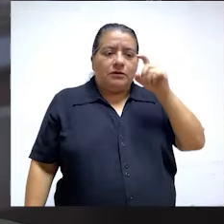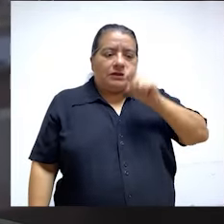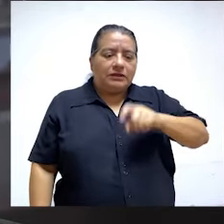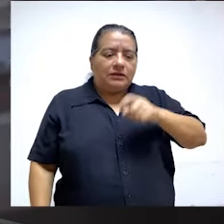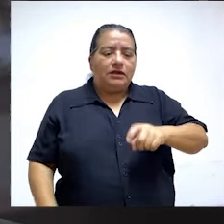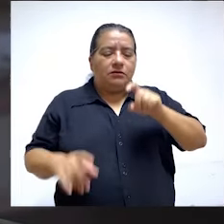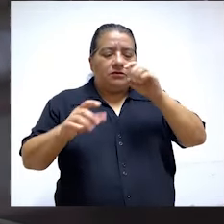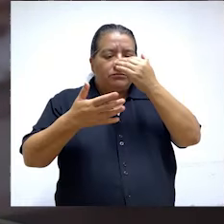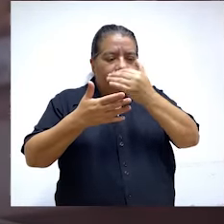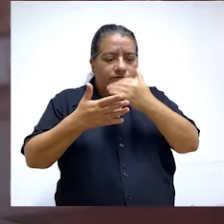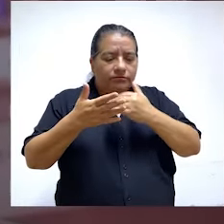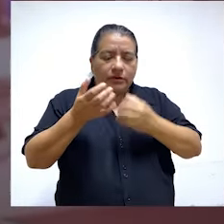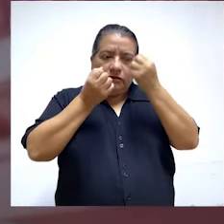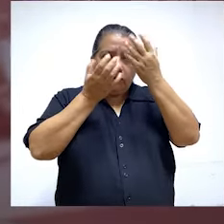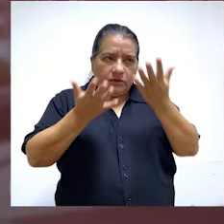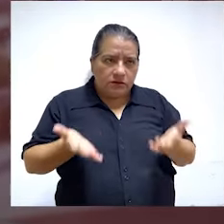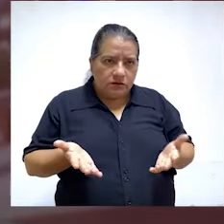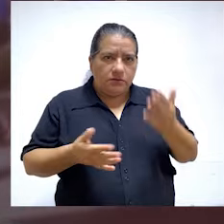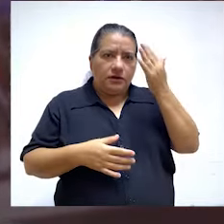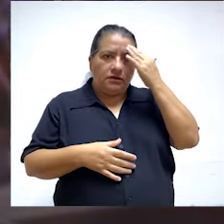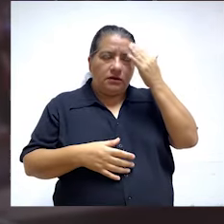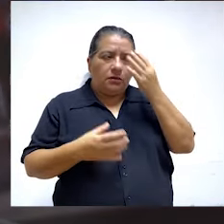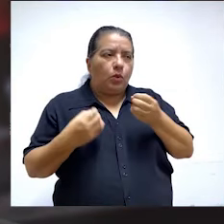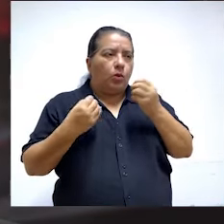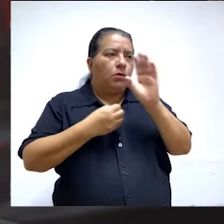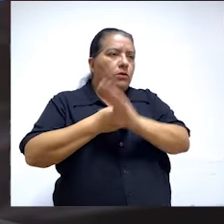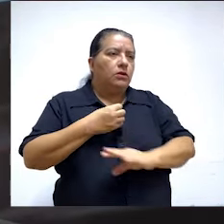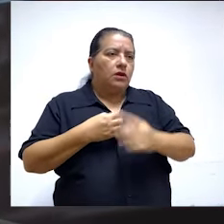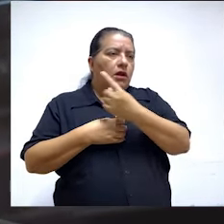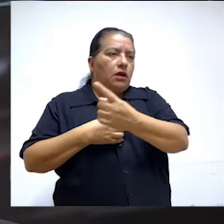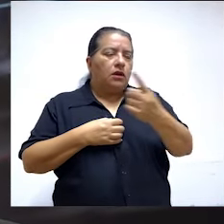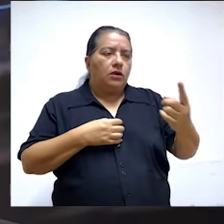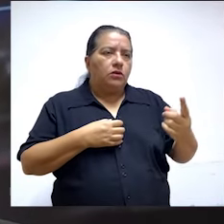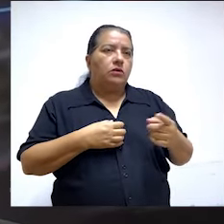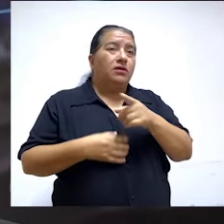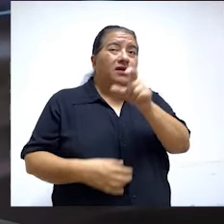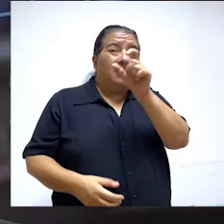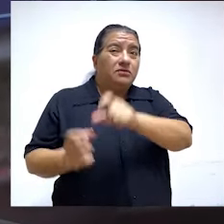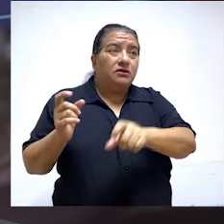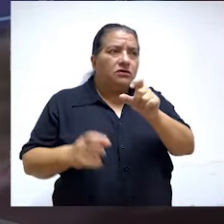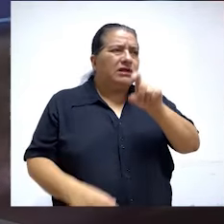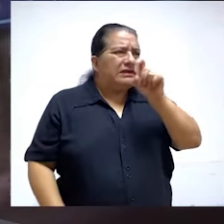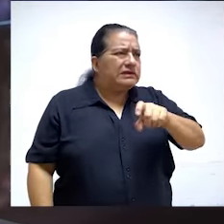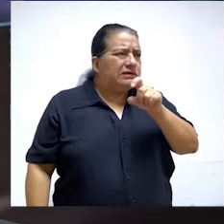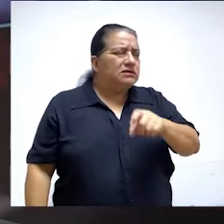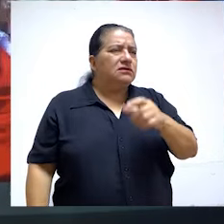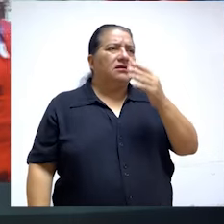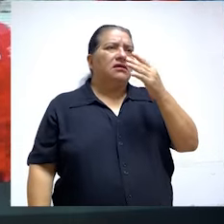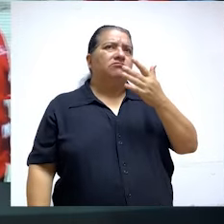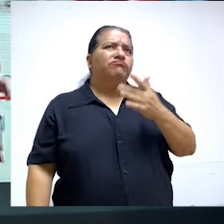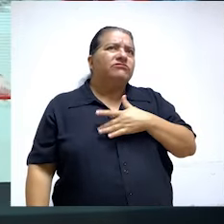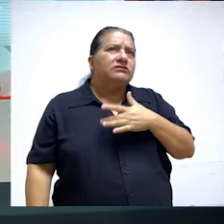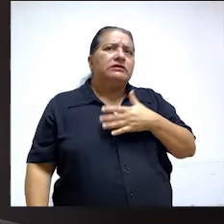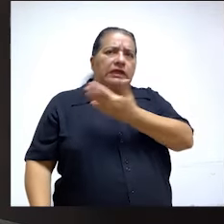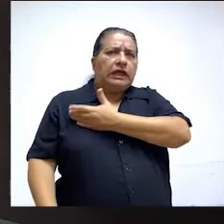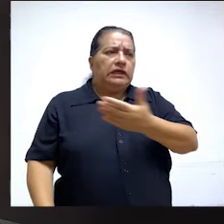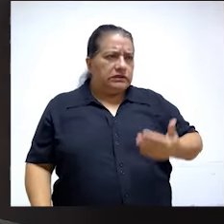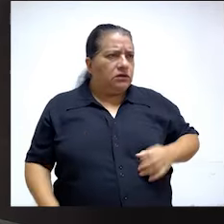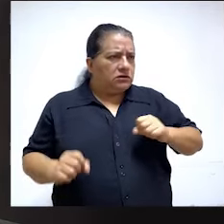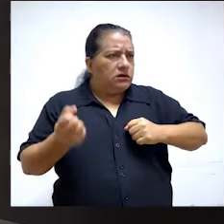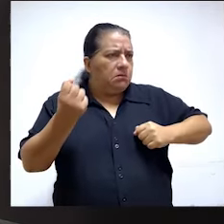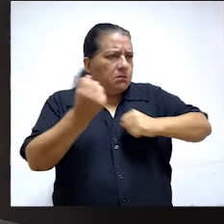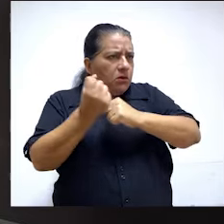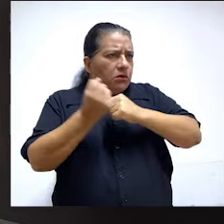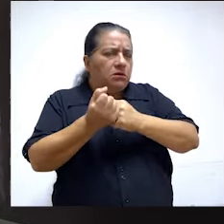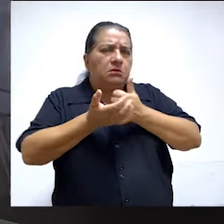Y eso es lo que debemos evitar. Ellos tienen que sentir que el Estado le está apoyando, está brindando el servicio para